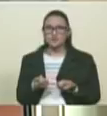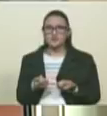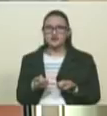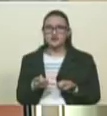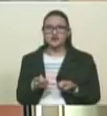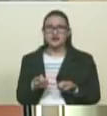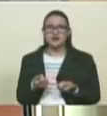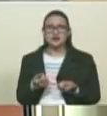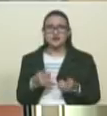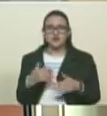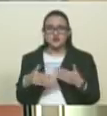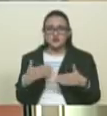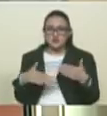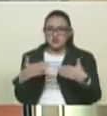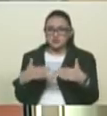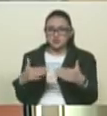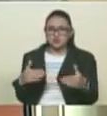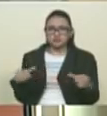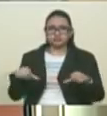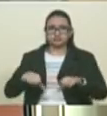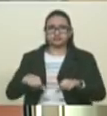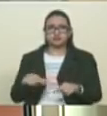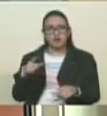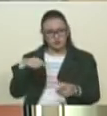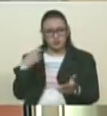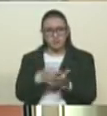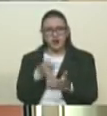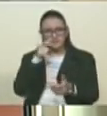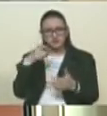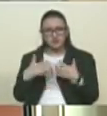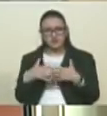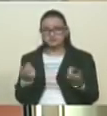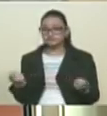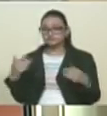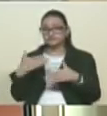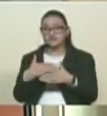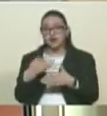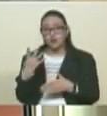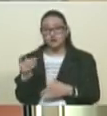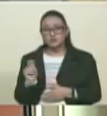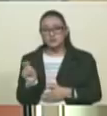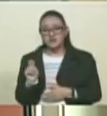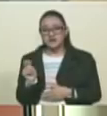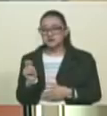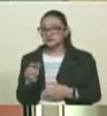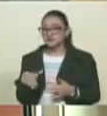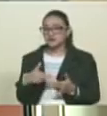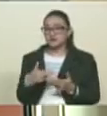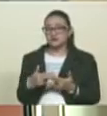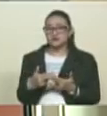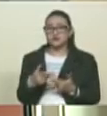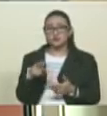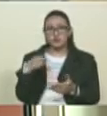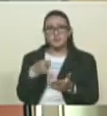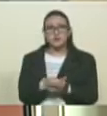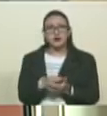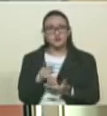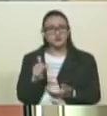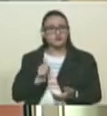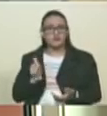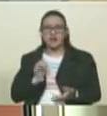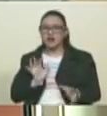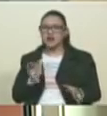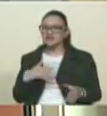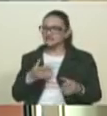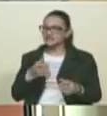desacelerada en aquellas zonas del este de la ciudad de Caracas. Tú le vas a pagar a los comerciantes que tuvieron que cerrar durante cuatro meses sus negocios, sus comercios, porque a ti no te daba la gana